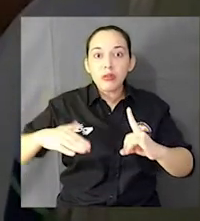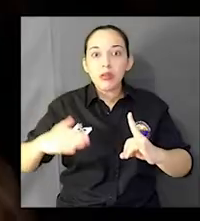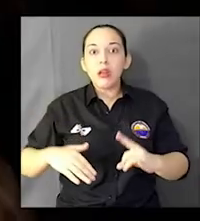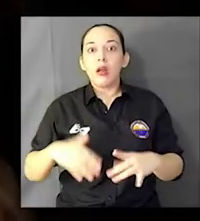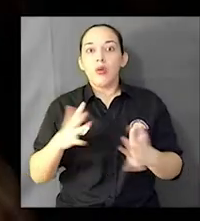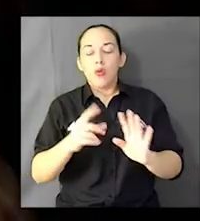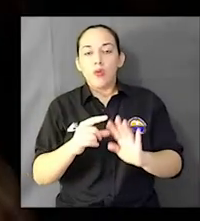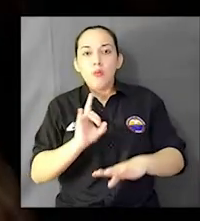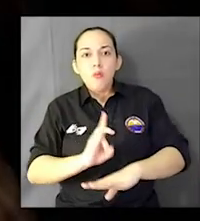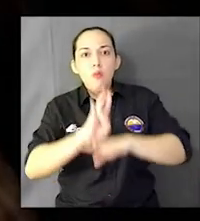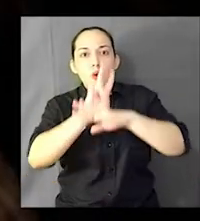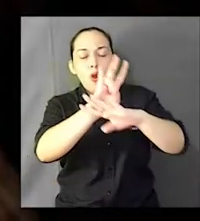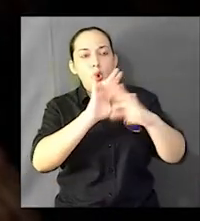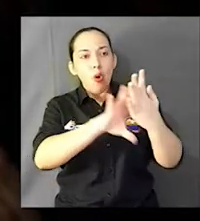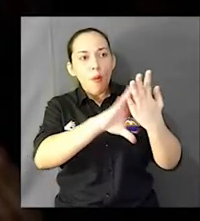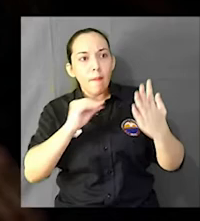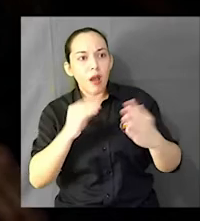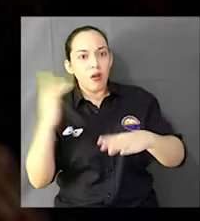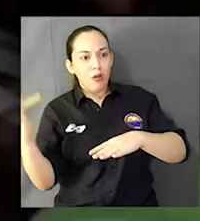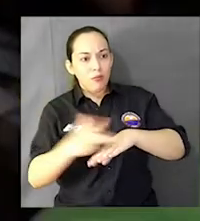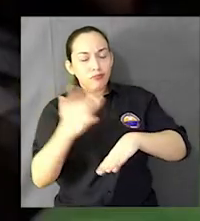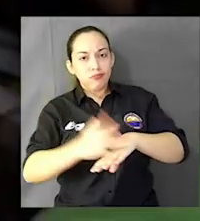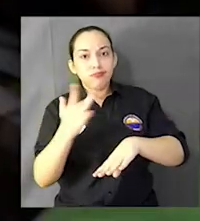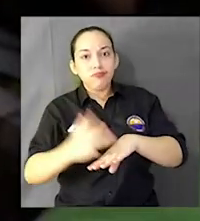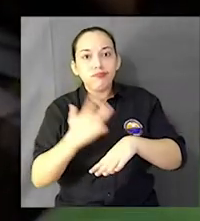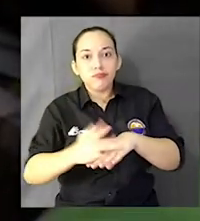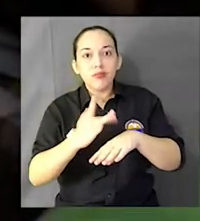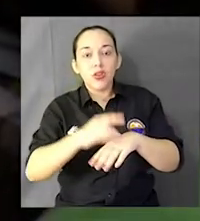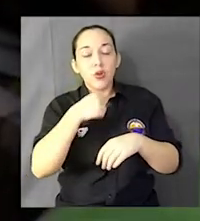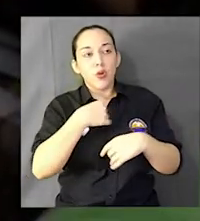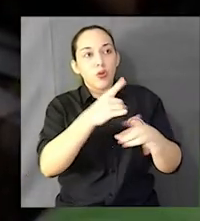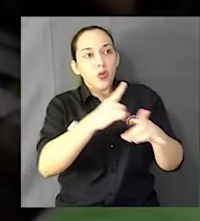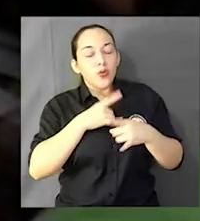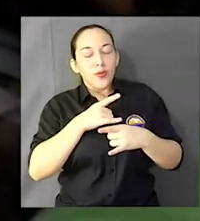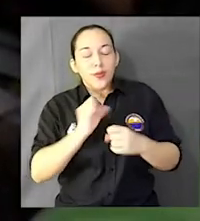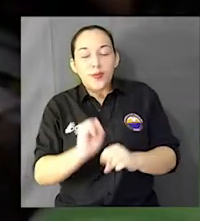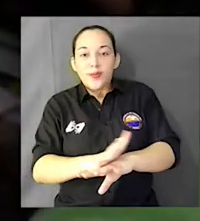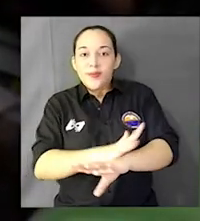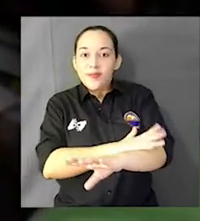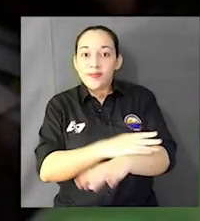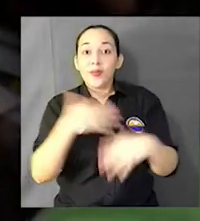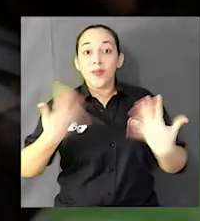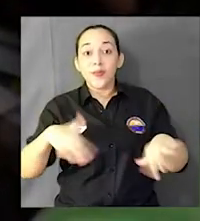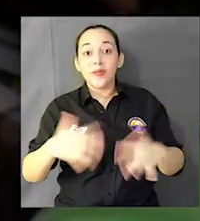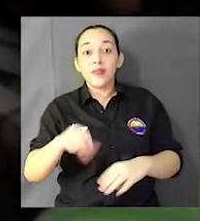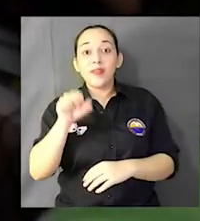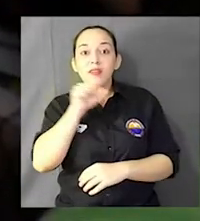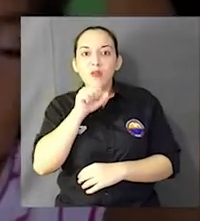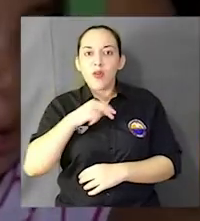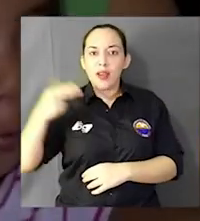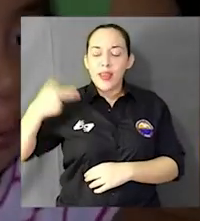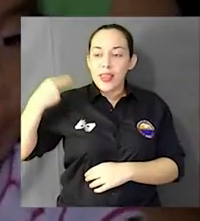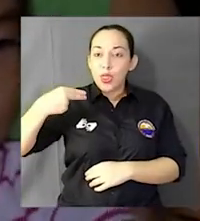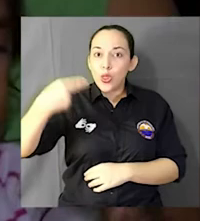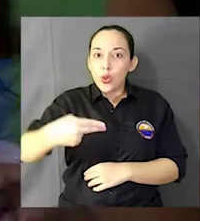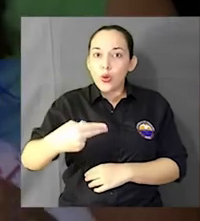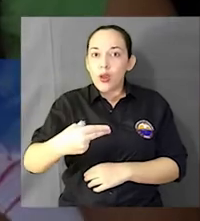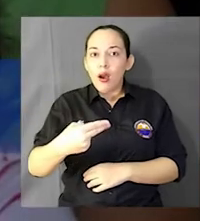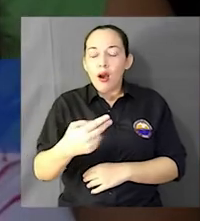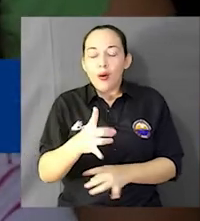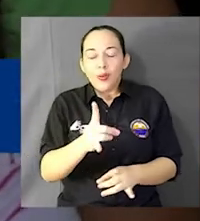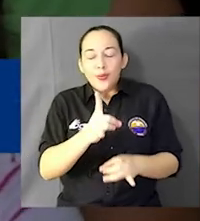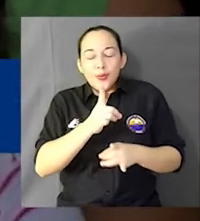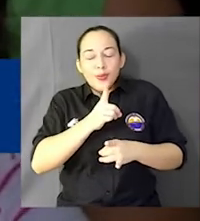universidad para mí es un modelo de persona a seguir, es un hombre muy motivador y es inspirador. Maravilloso el rector con su